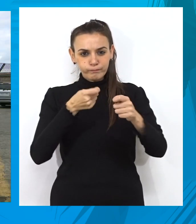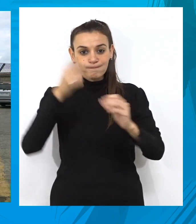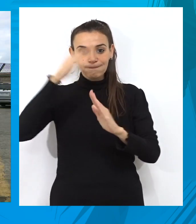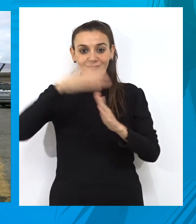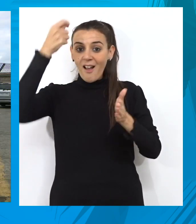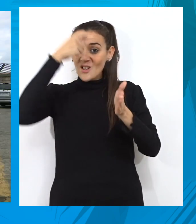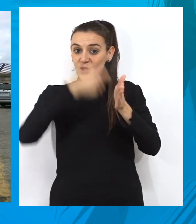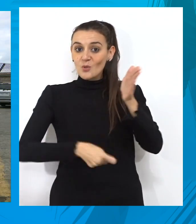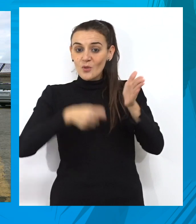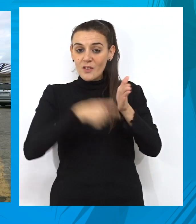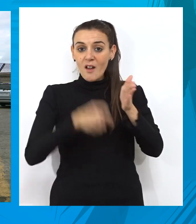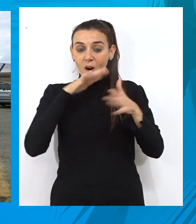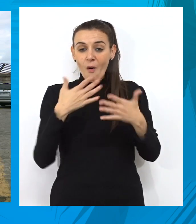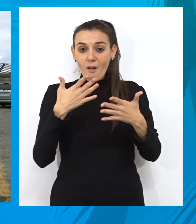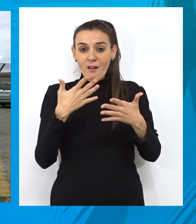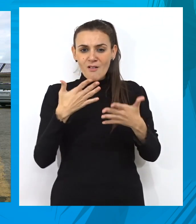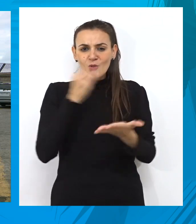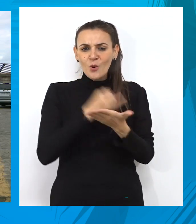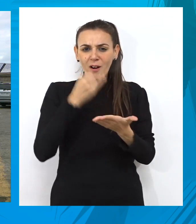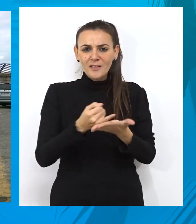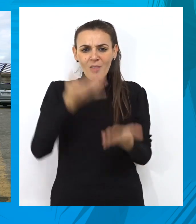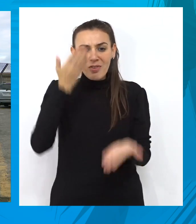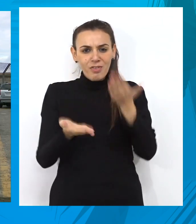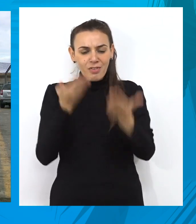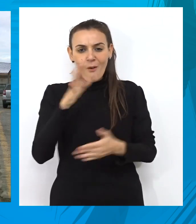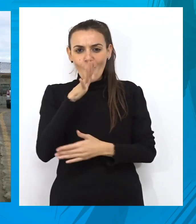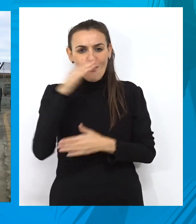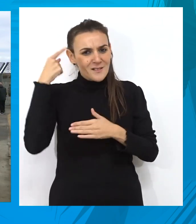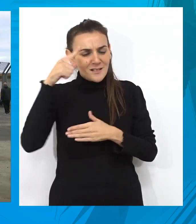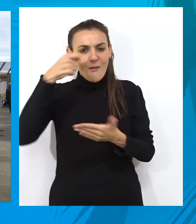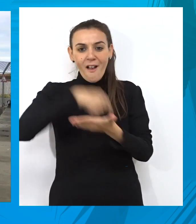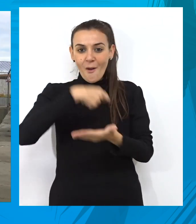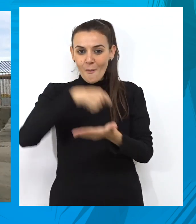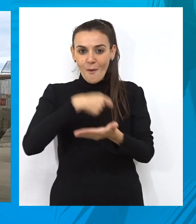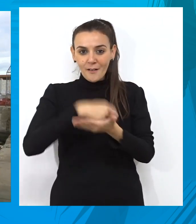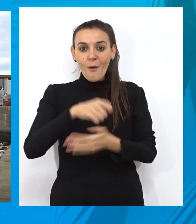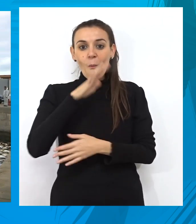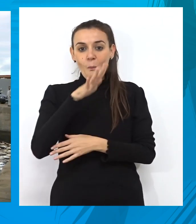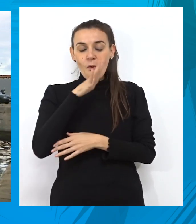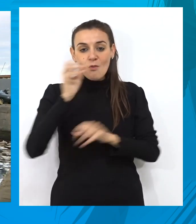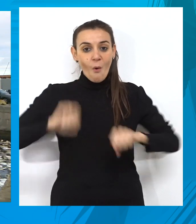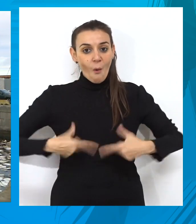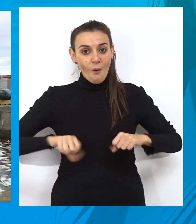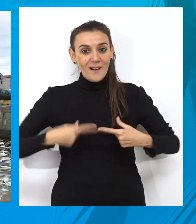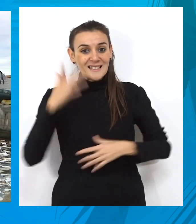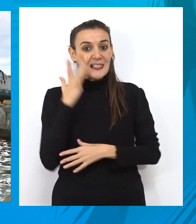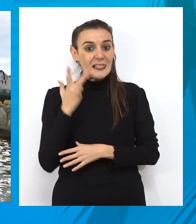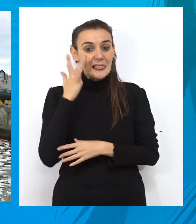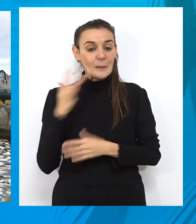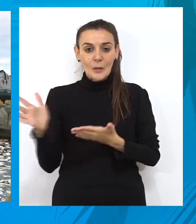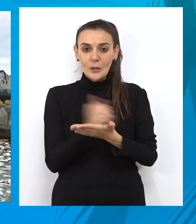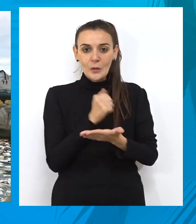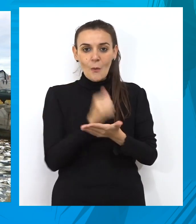Ha sido sancionado y se evalúan sus garantías con vistas a asegurar el pago que conlleve la cobertura de los gastos de limpieza